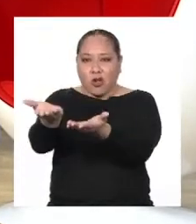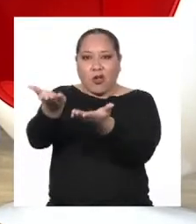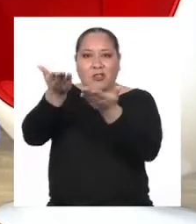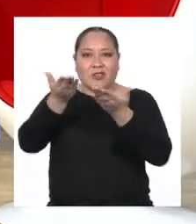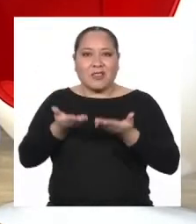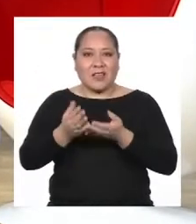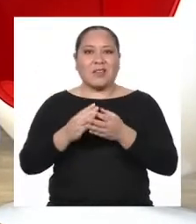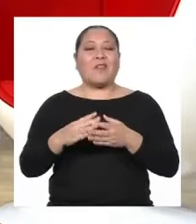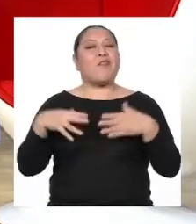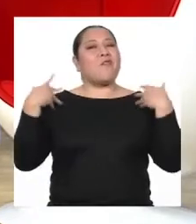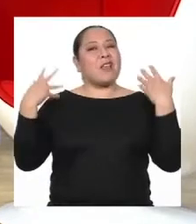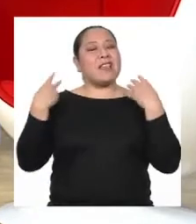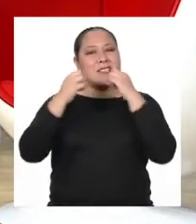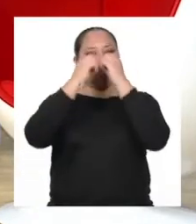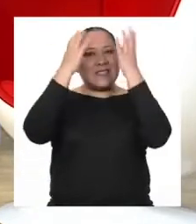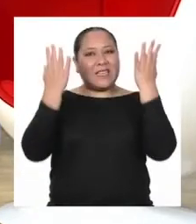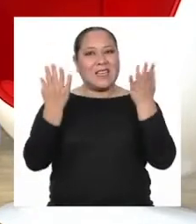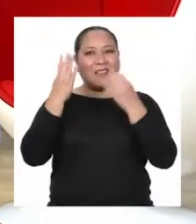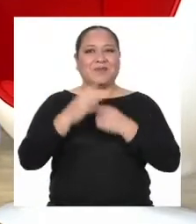¡Feliz día!